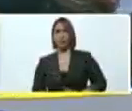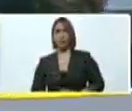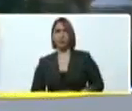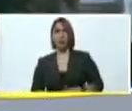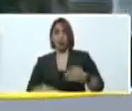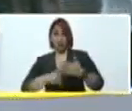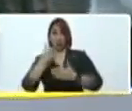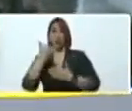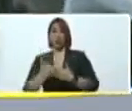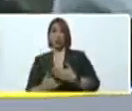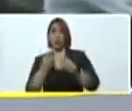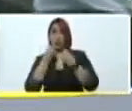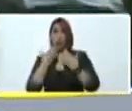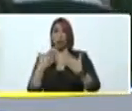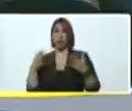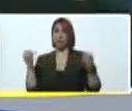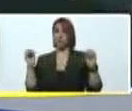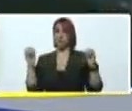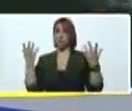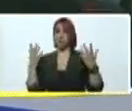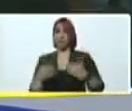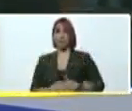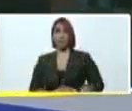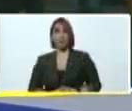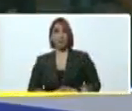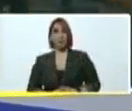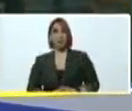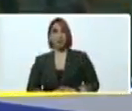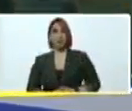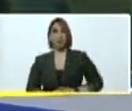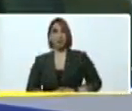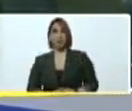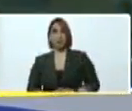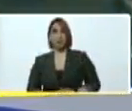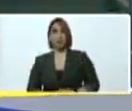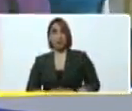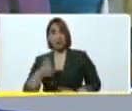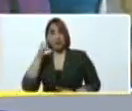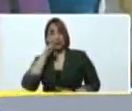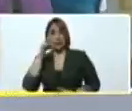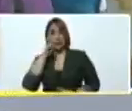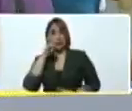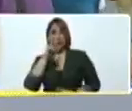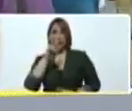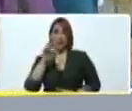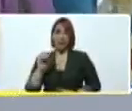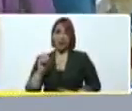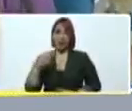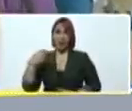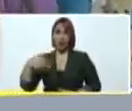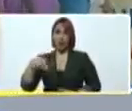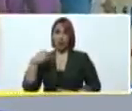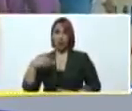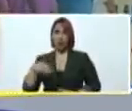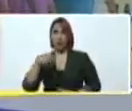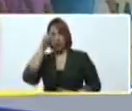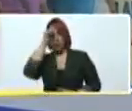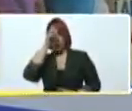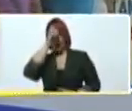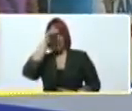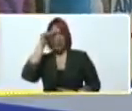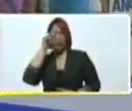proyectos. Auspicioso sale en miastral. sábado 20 de noviembre y